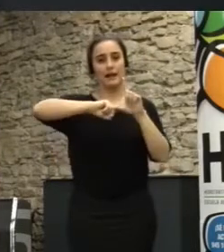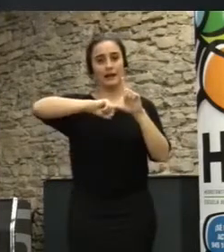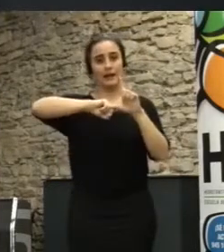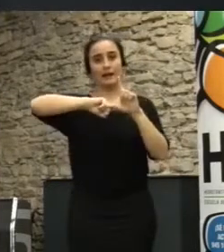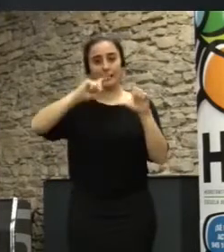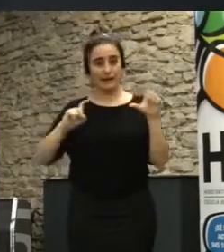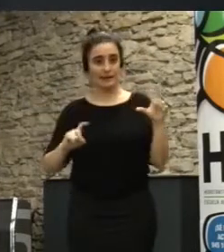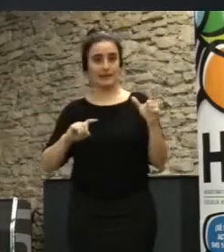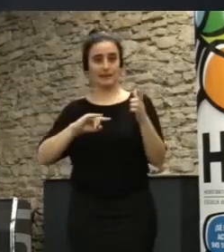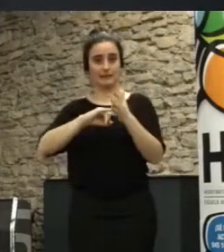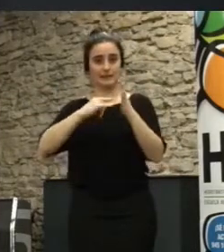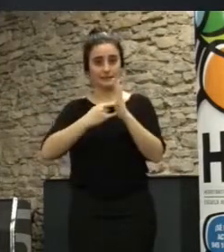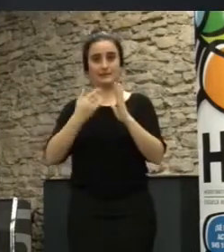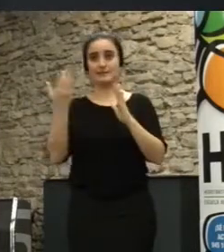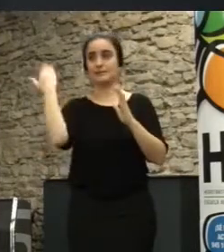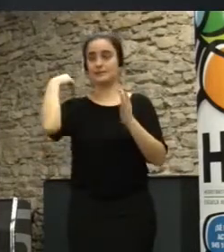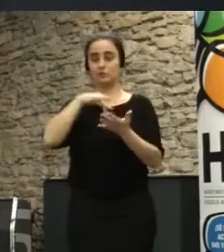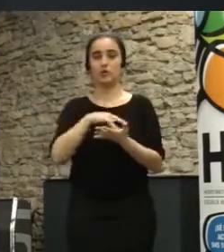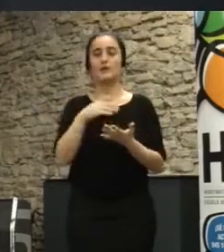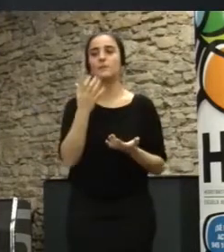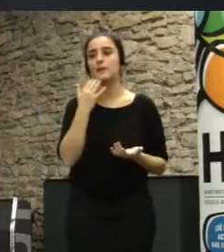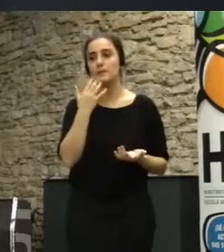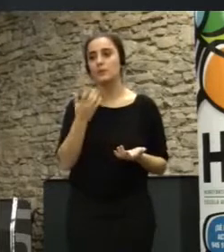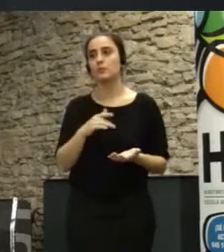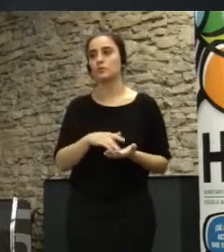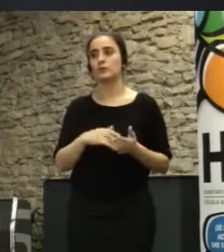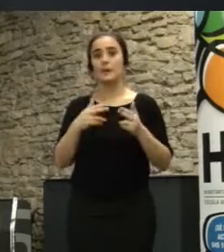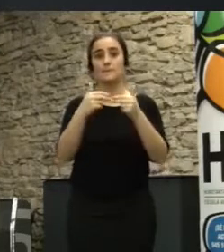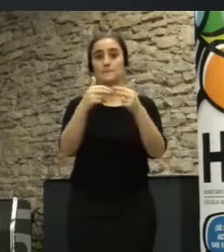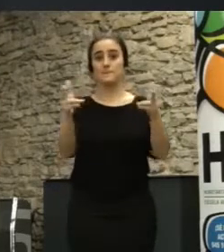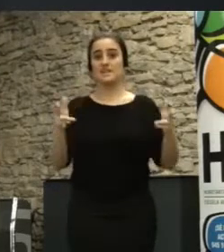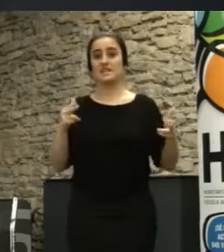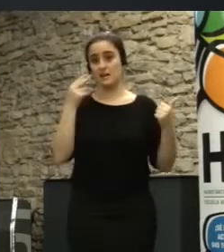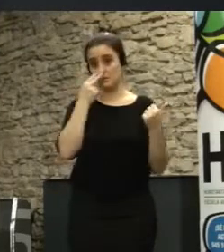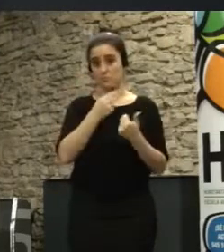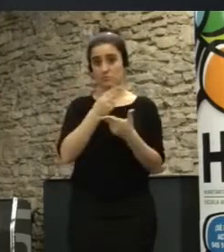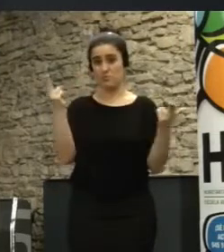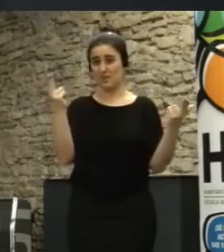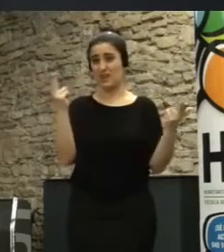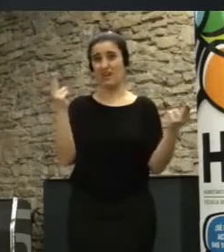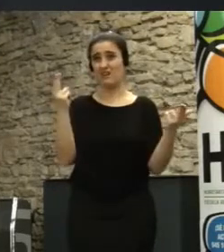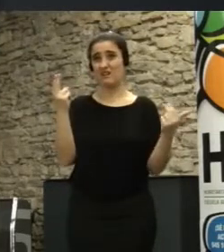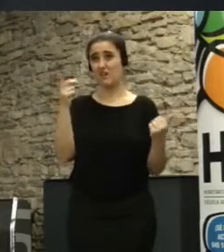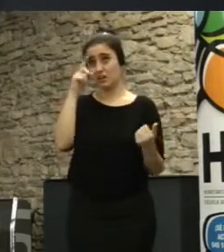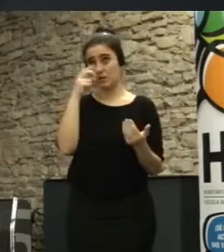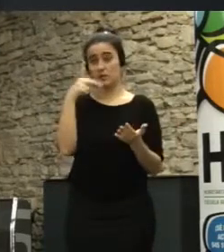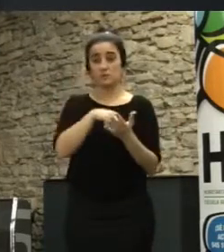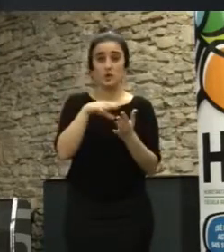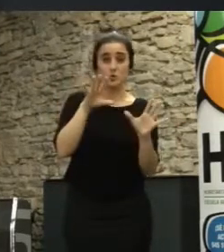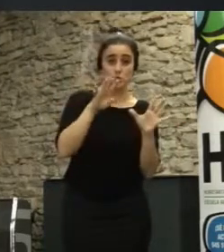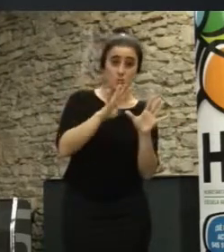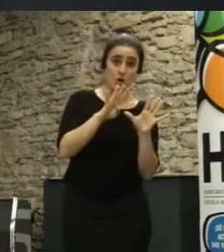sistémica que sufrimos ¿no? se tumbó una piscina pública en 2009 10